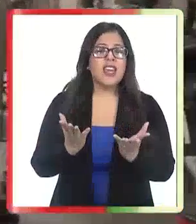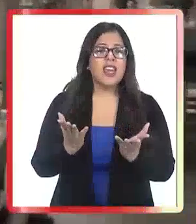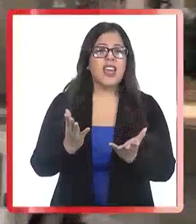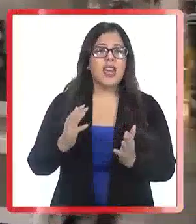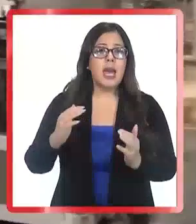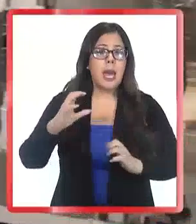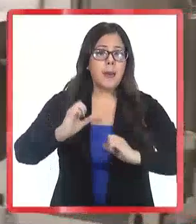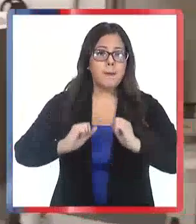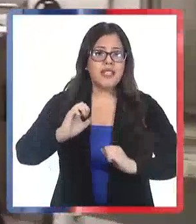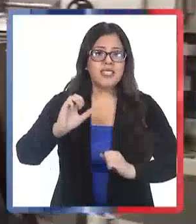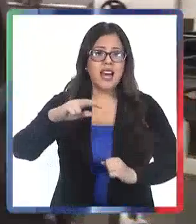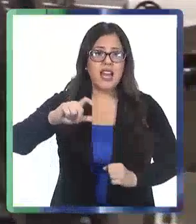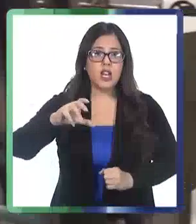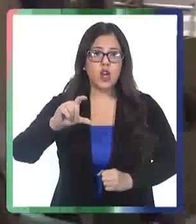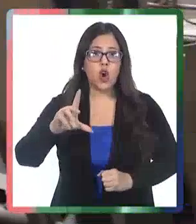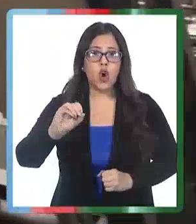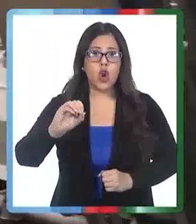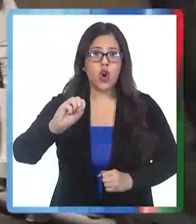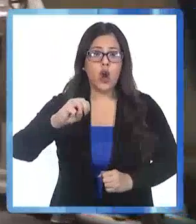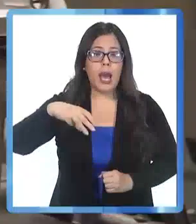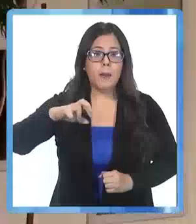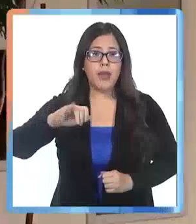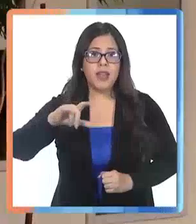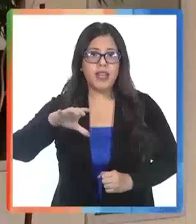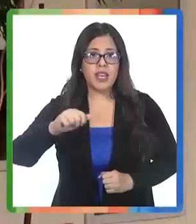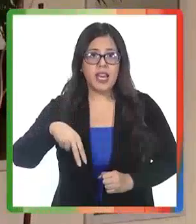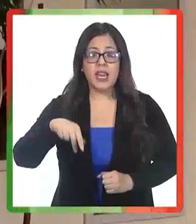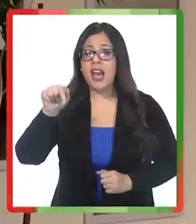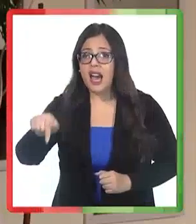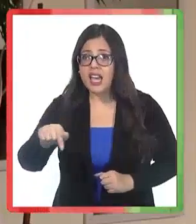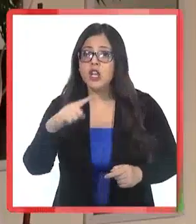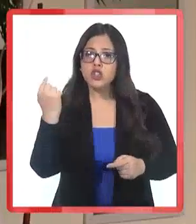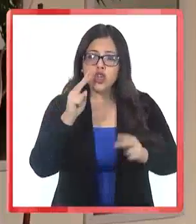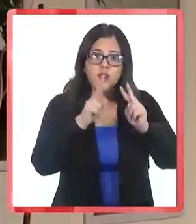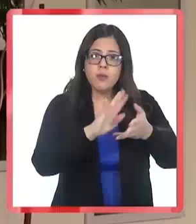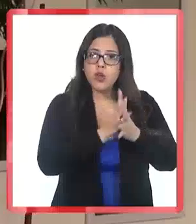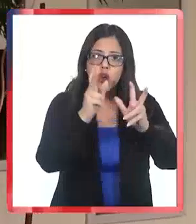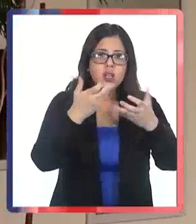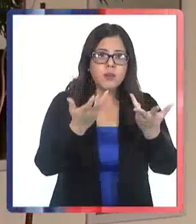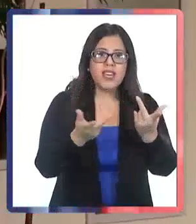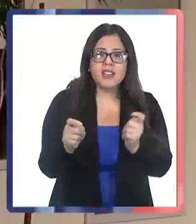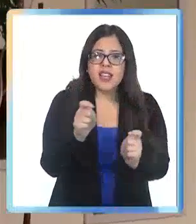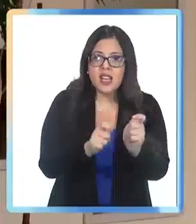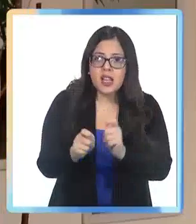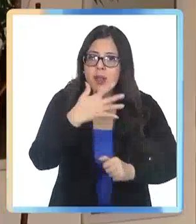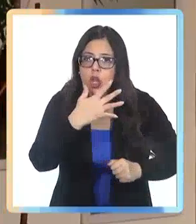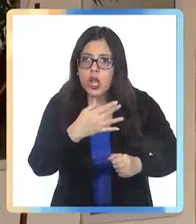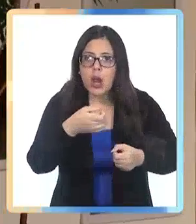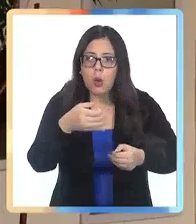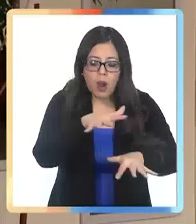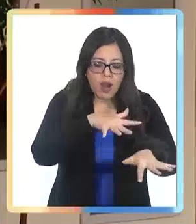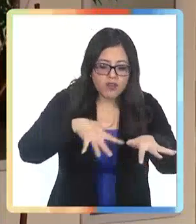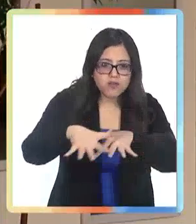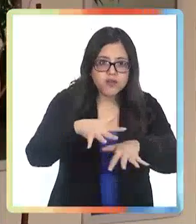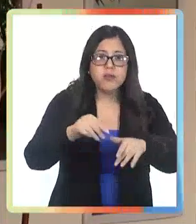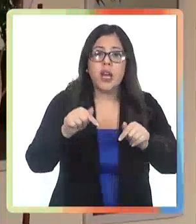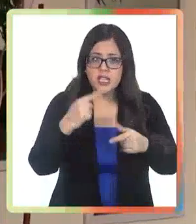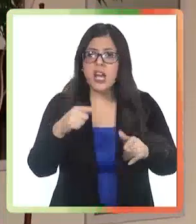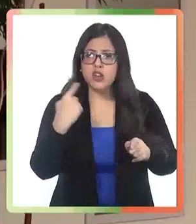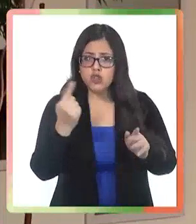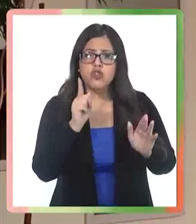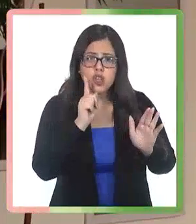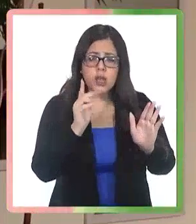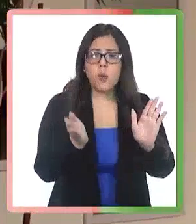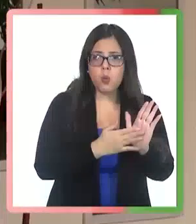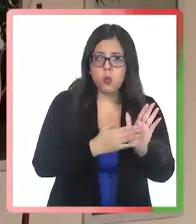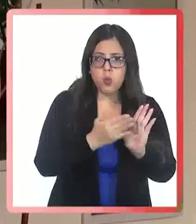Nosotros vemos todo lo que son residuos industriales, por un lado. Por supuesto, todo lo que es tratamiento de aguas. Estamos encima de la situación, tenemos antecedentes de lo que